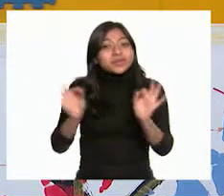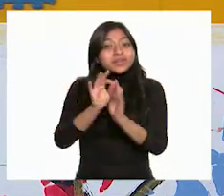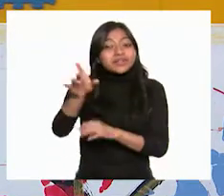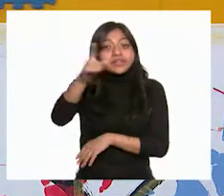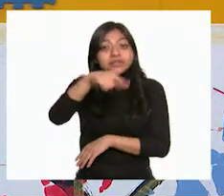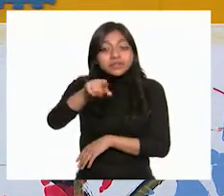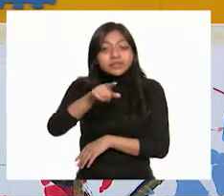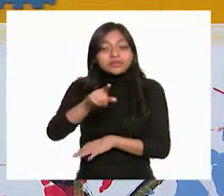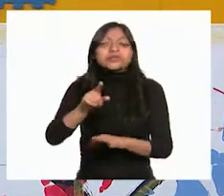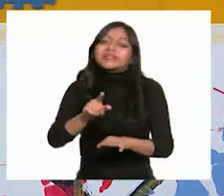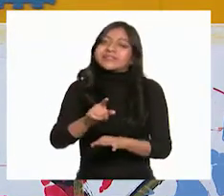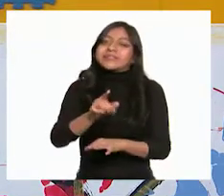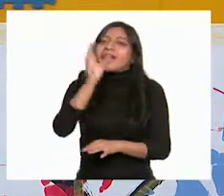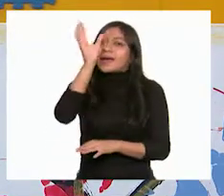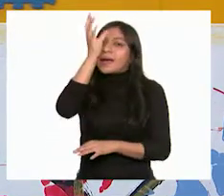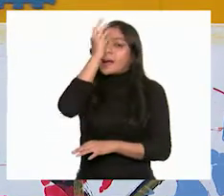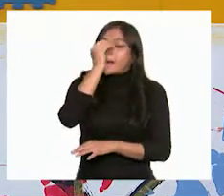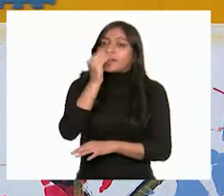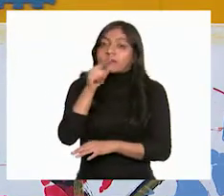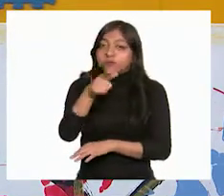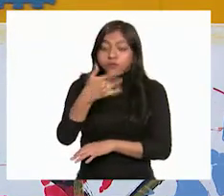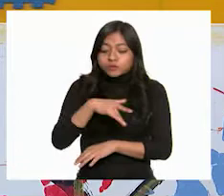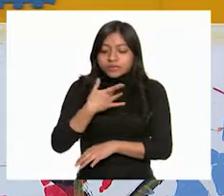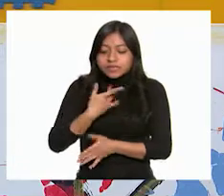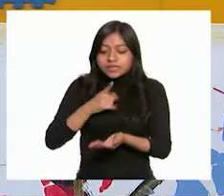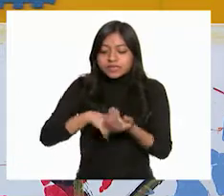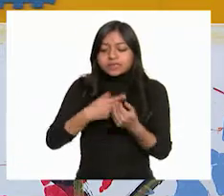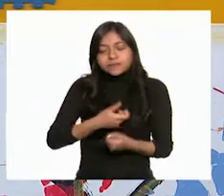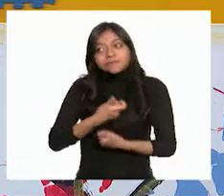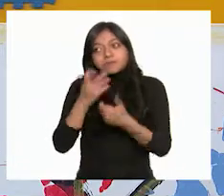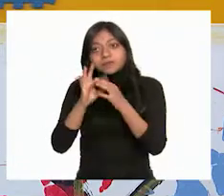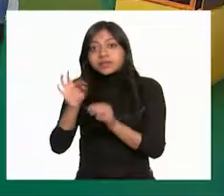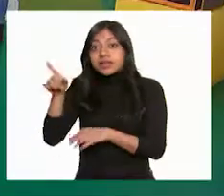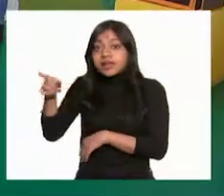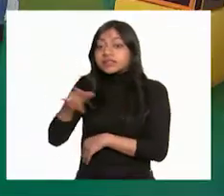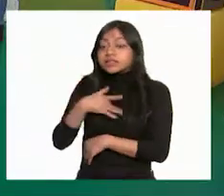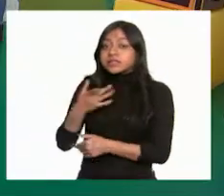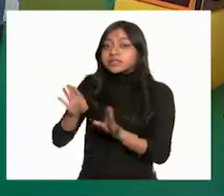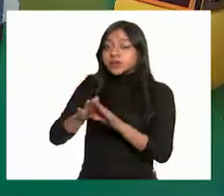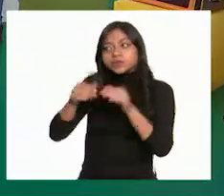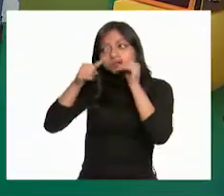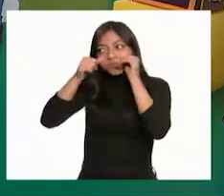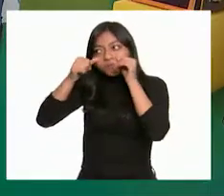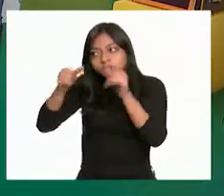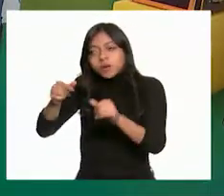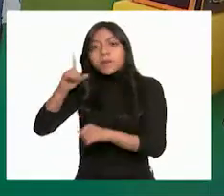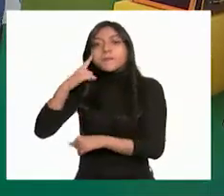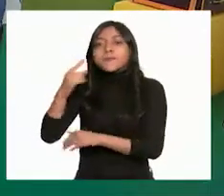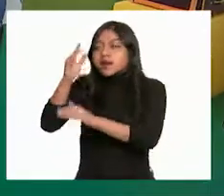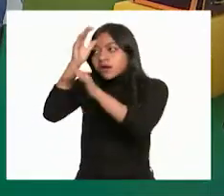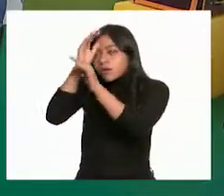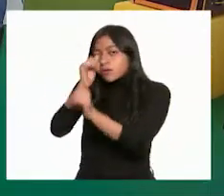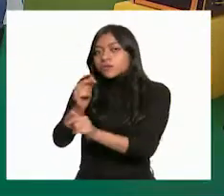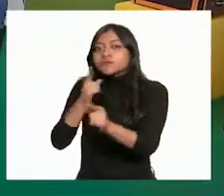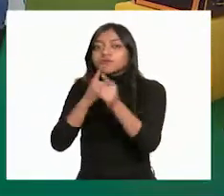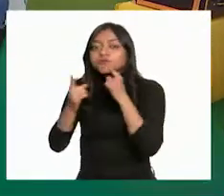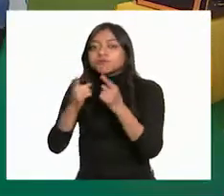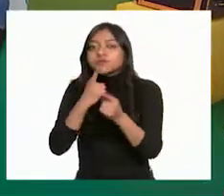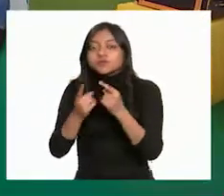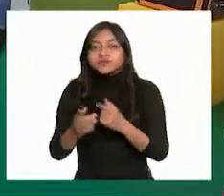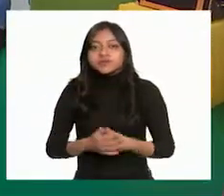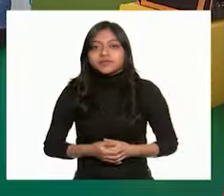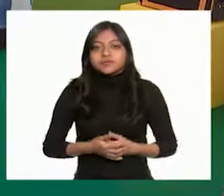personas aprendamos a comunicarnos, a escuchar a la otra persona y a llegar a acuerdos porque